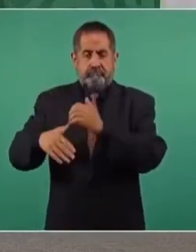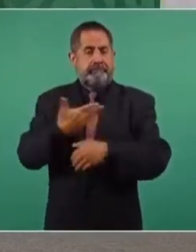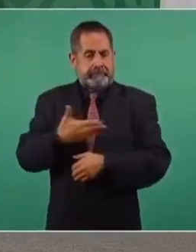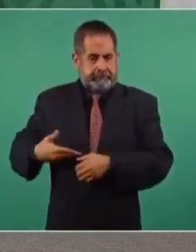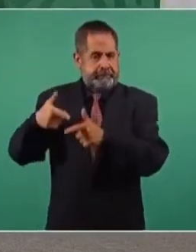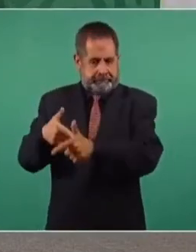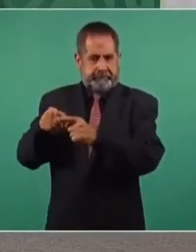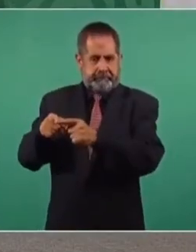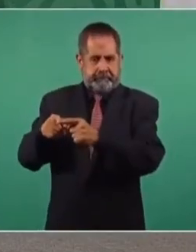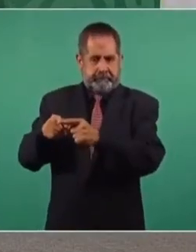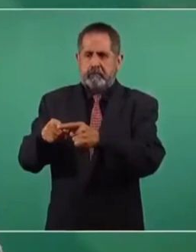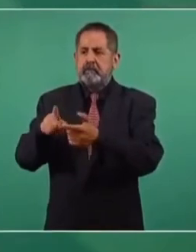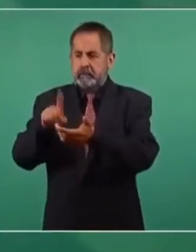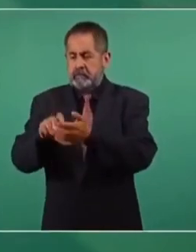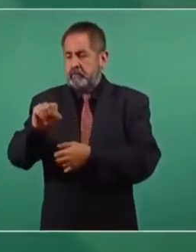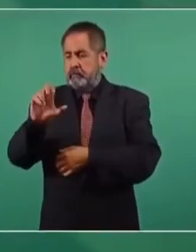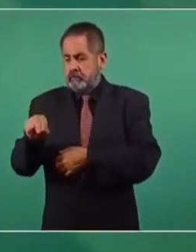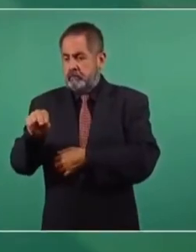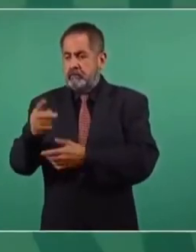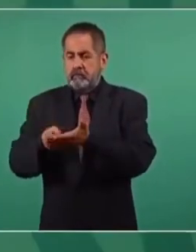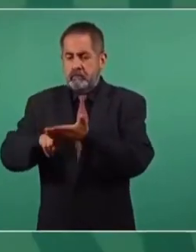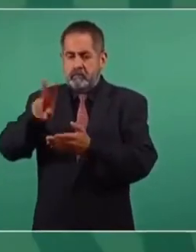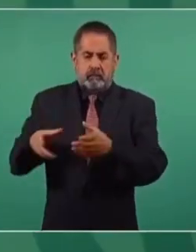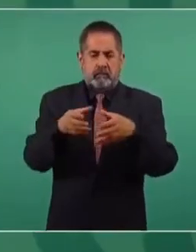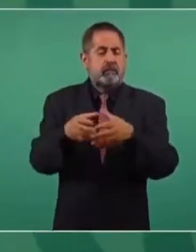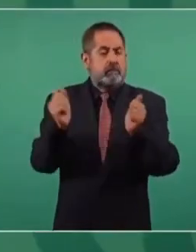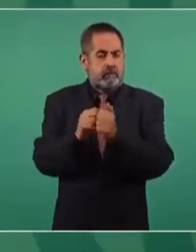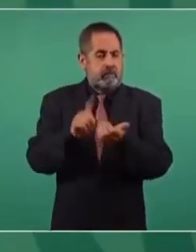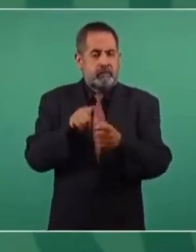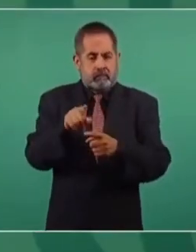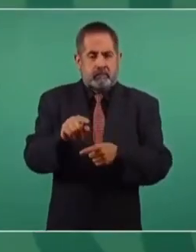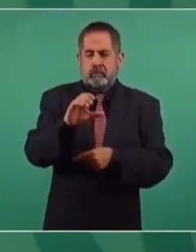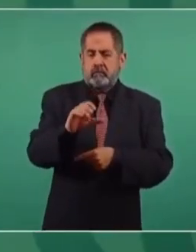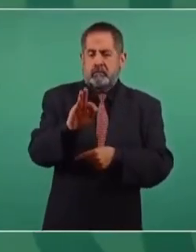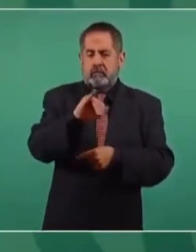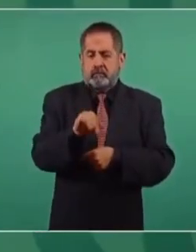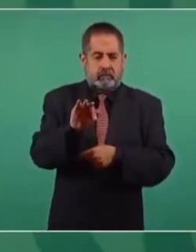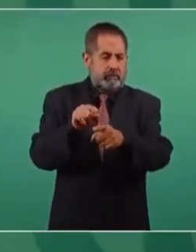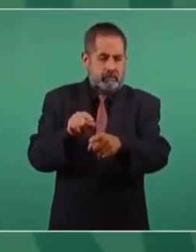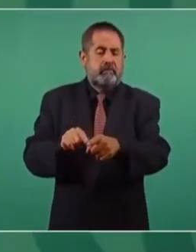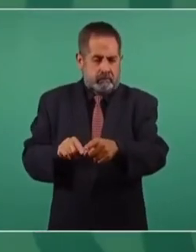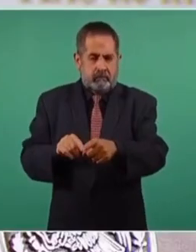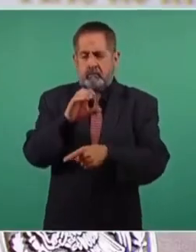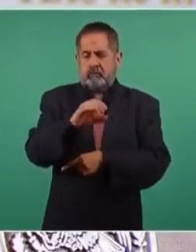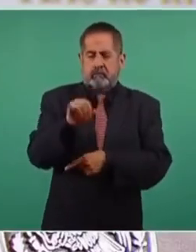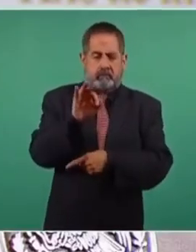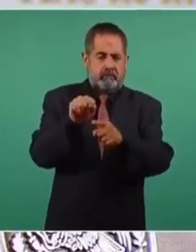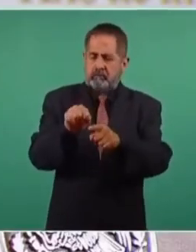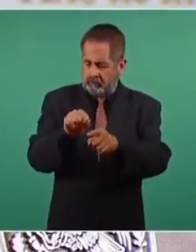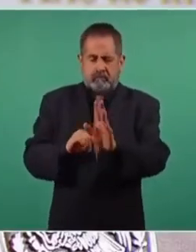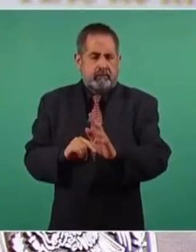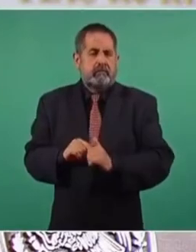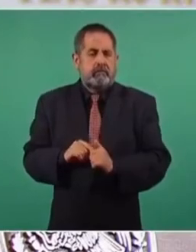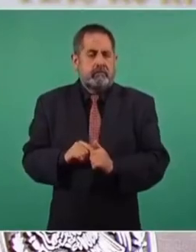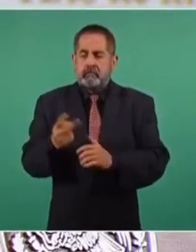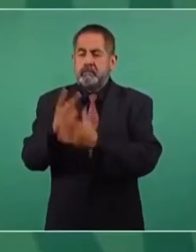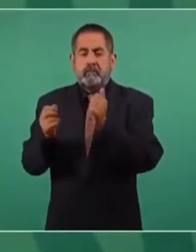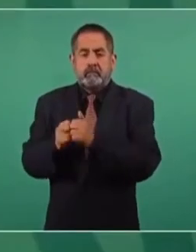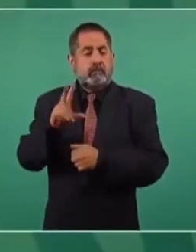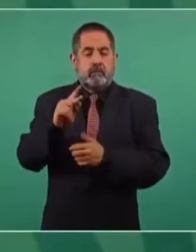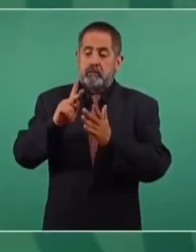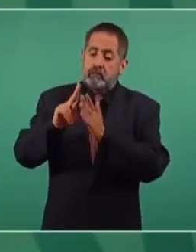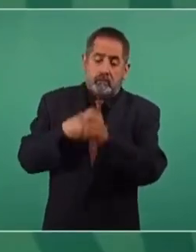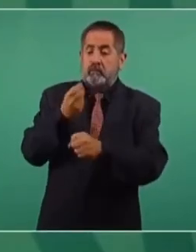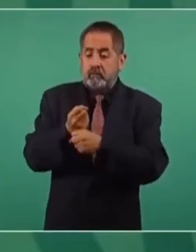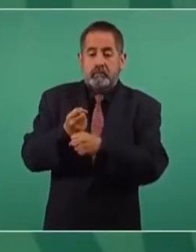presidente, no sólo de la Corte, sino de la Judicatura, del Consejo de la Judicatura. Y que se entienda, no es